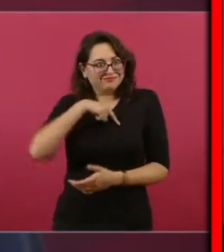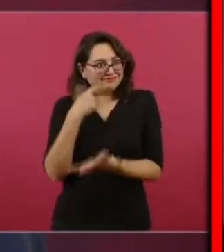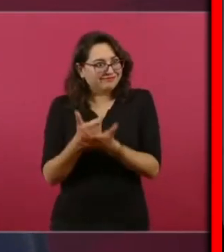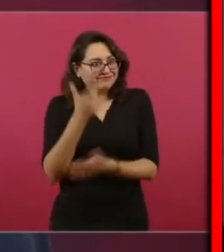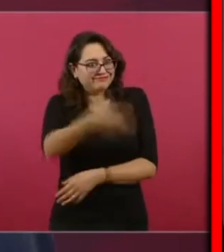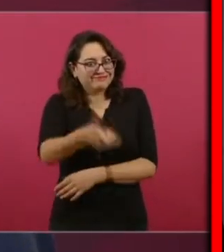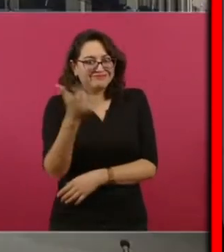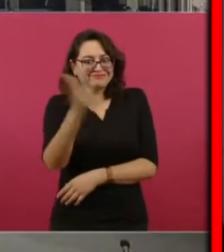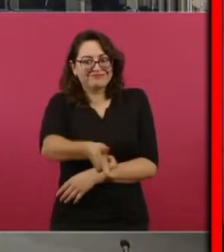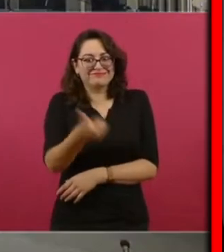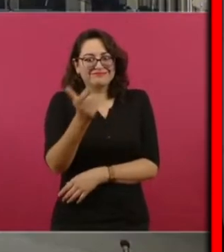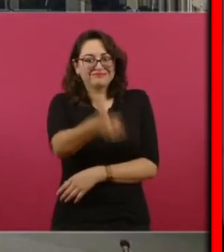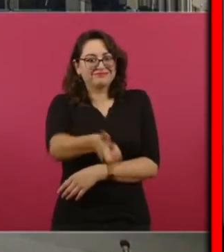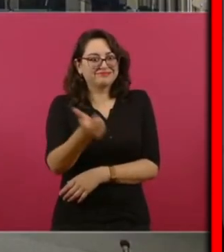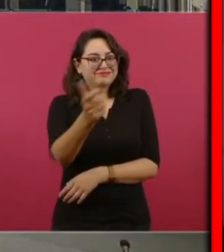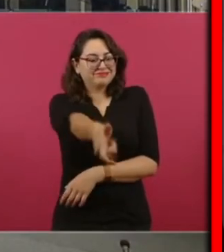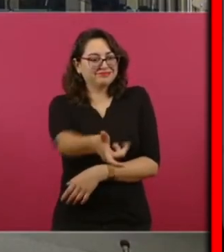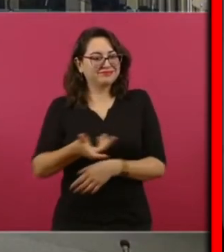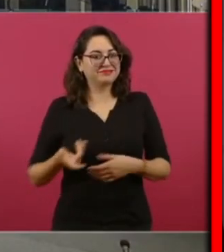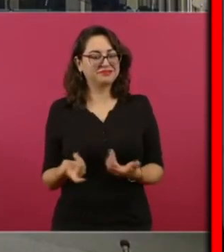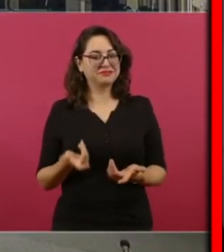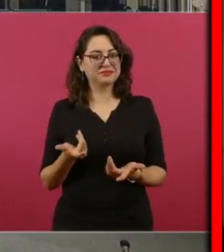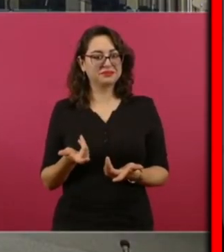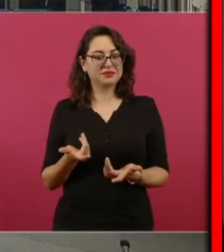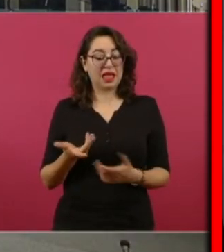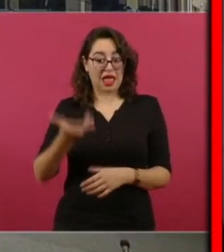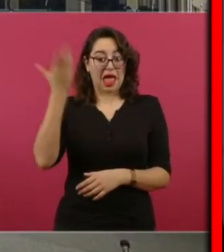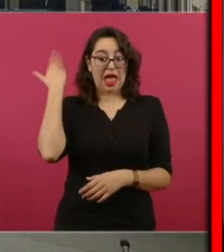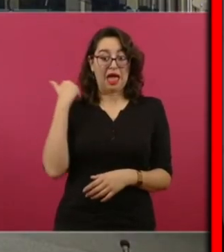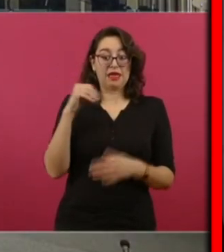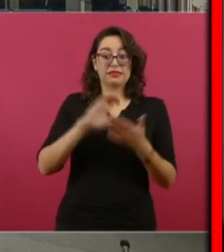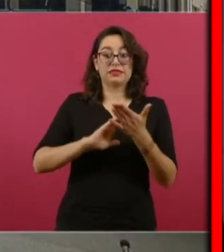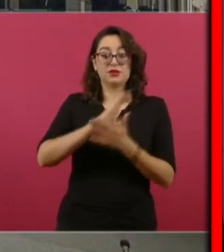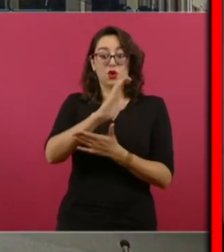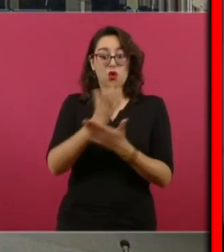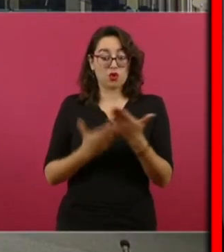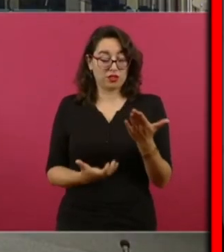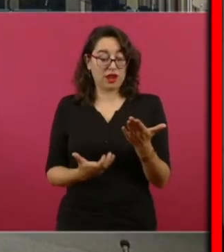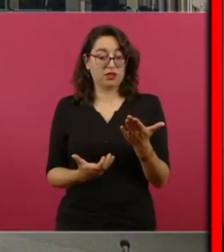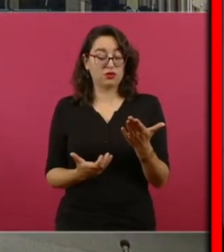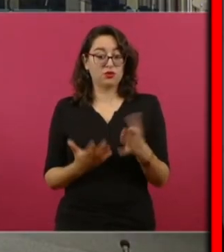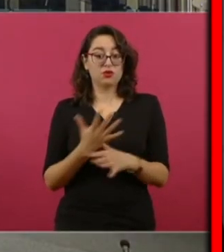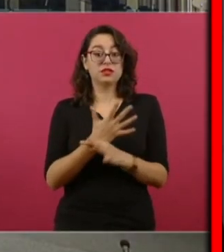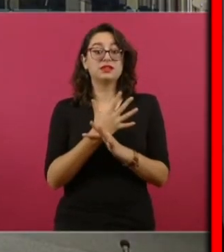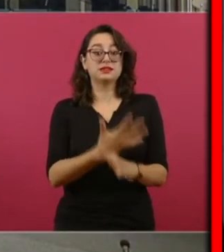al vencerse quedaba el reclusorio